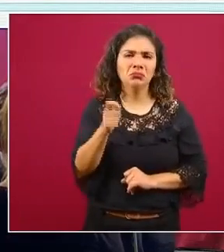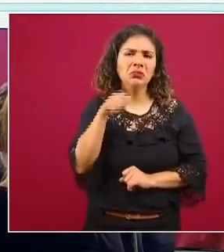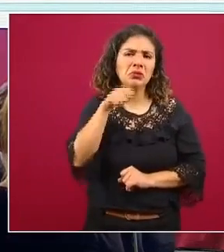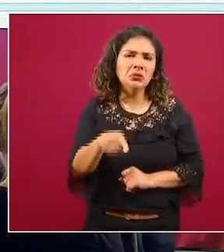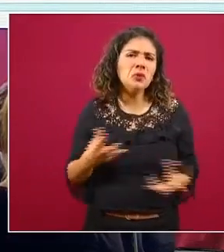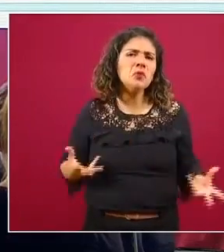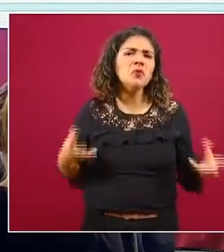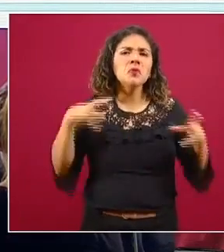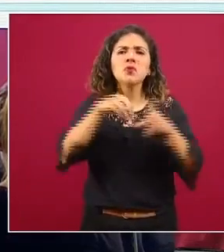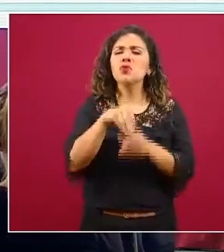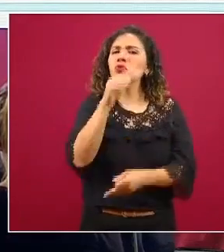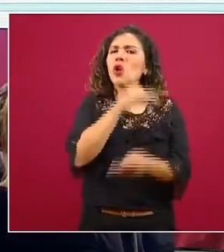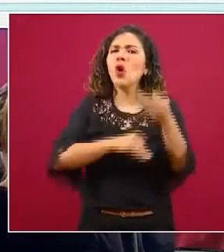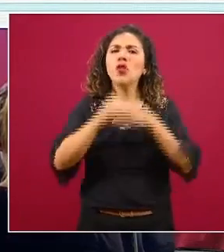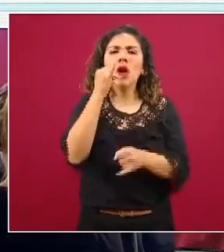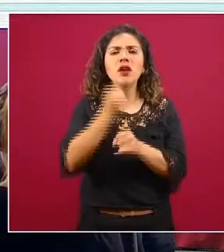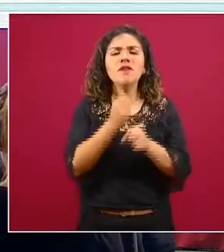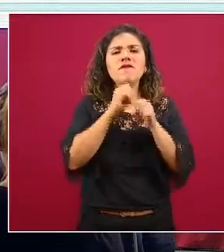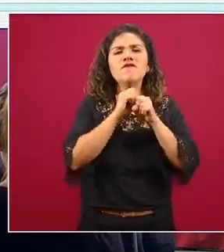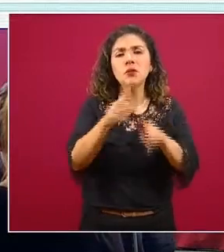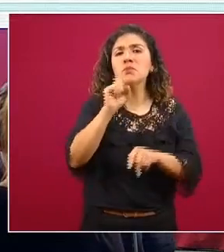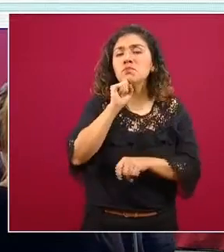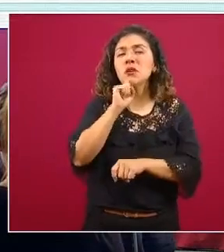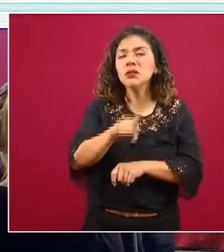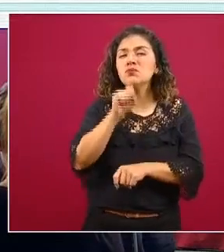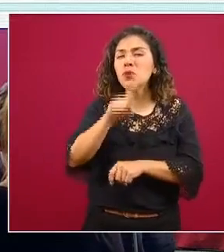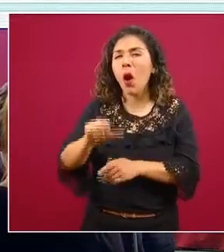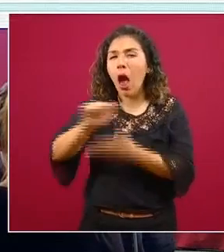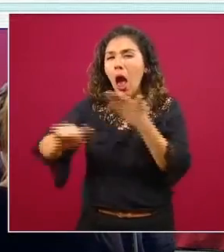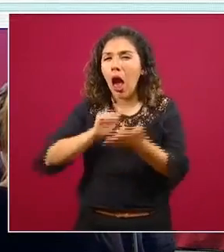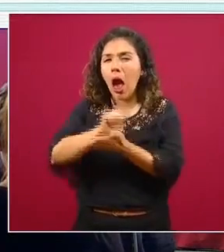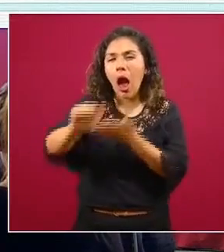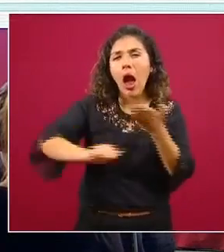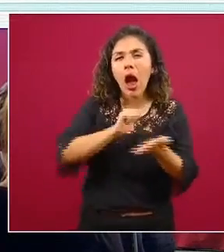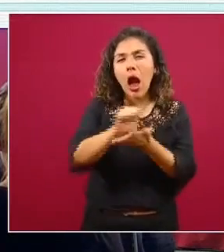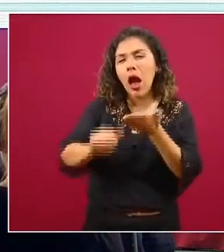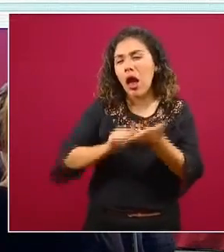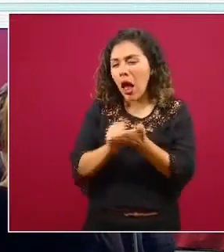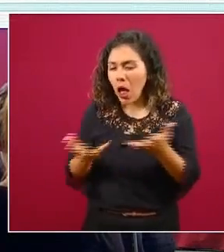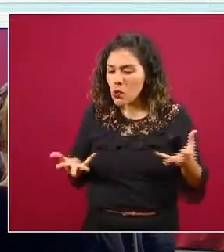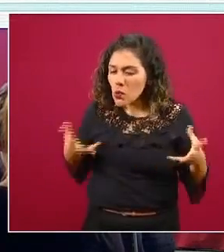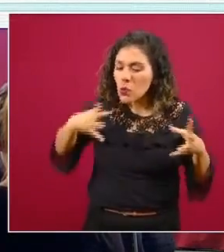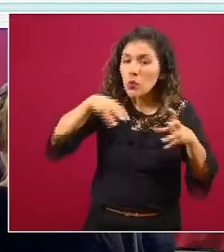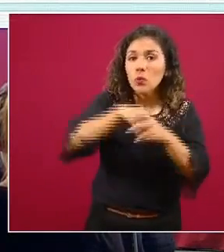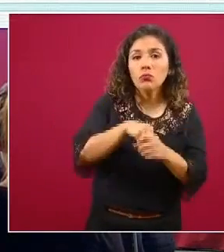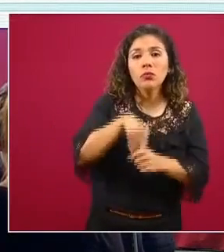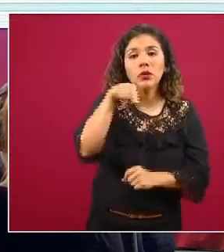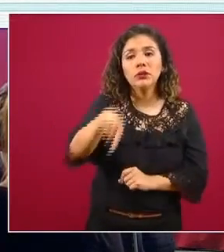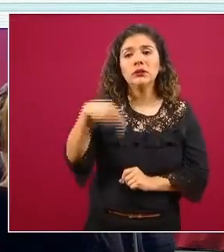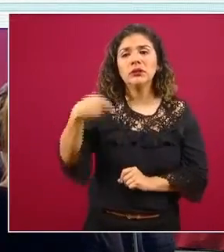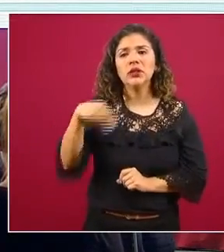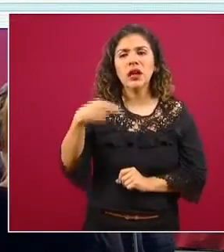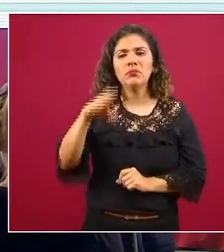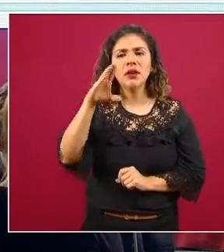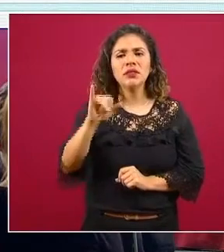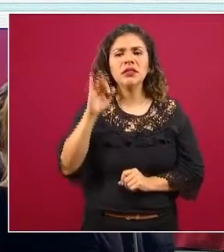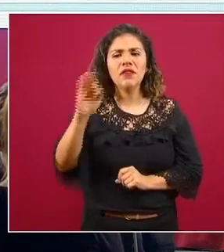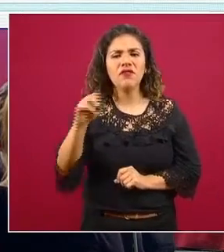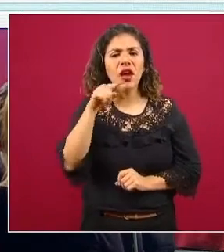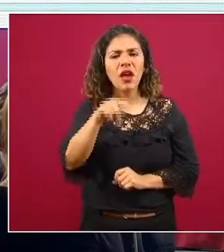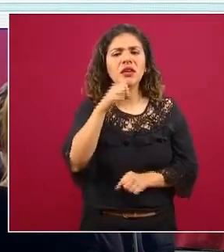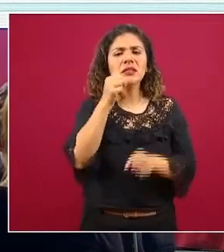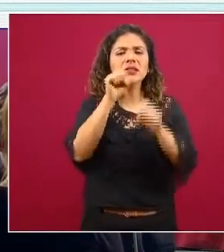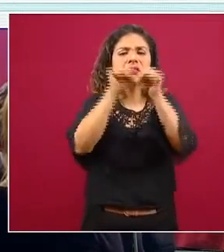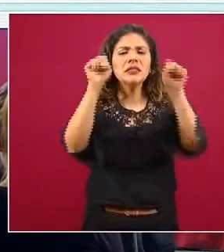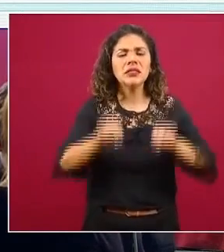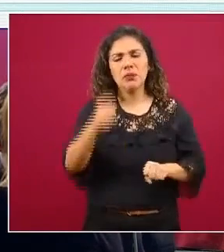coordinar toda la información que viene de esas actas de defunción en un sistema de información que es este CID es un sistema de información en